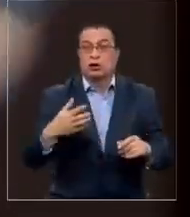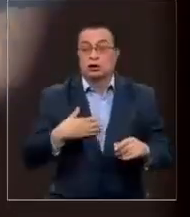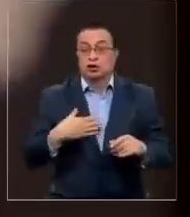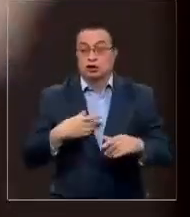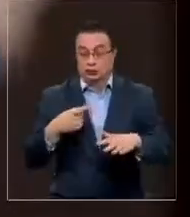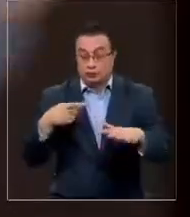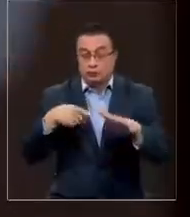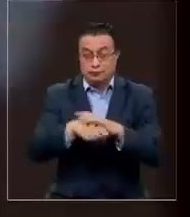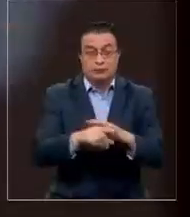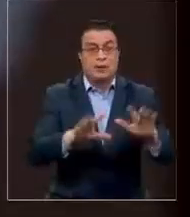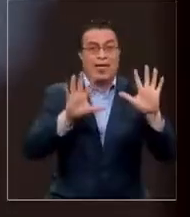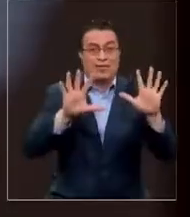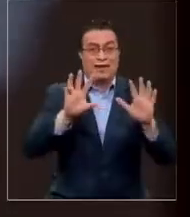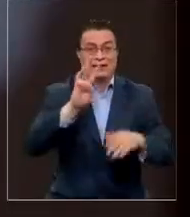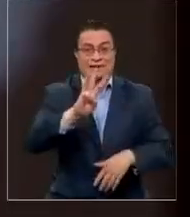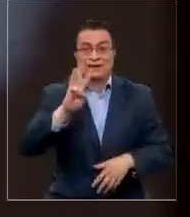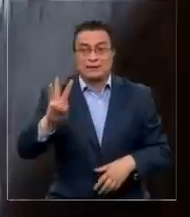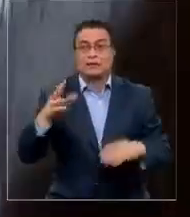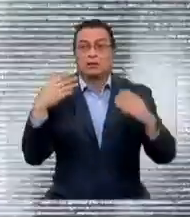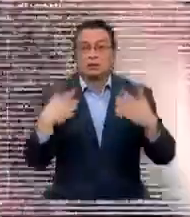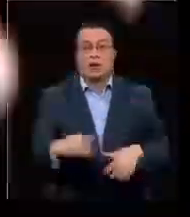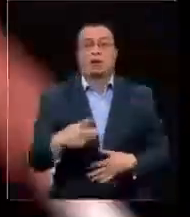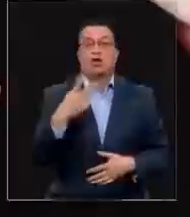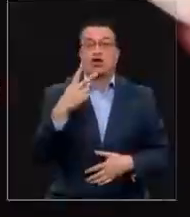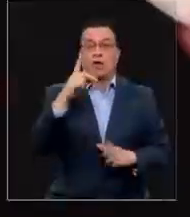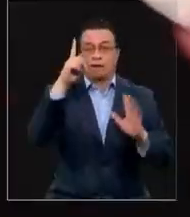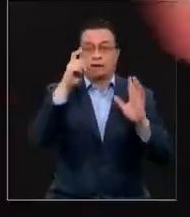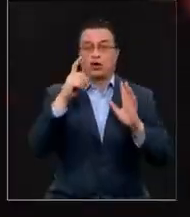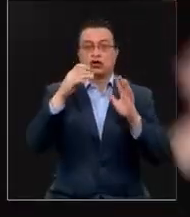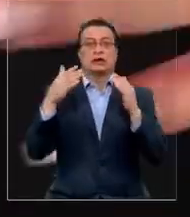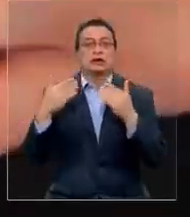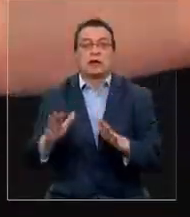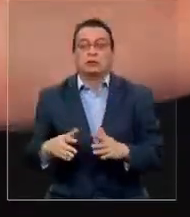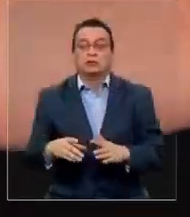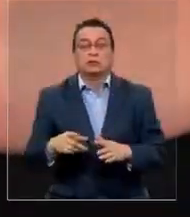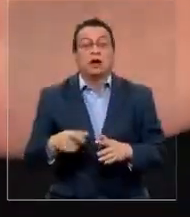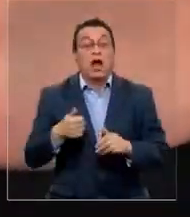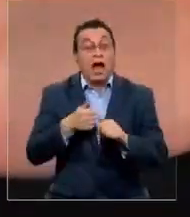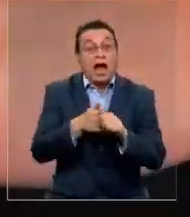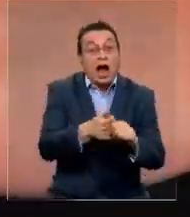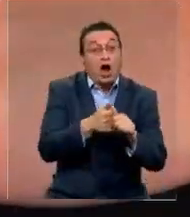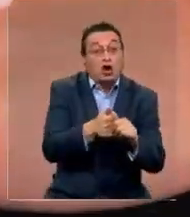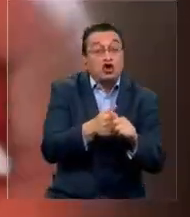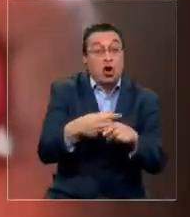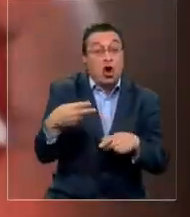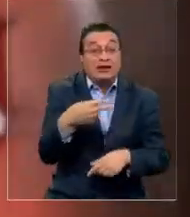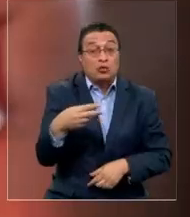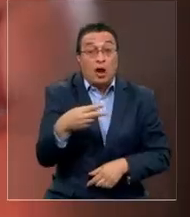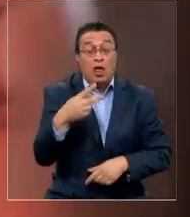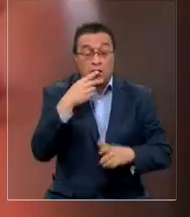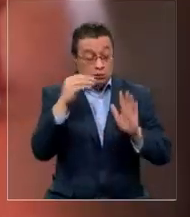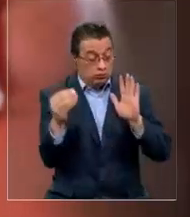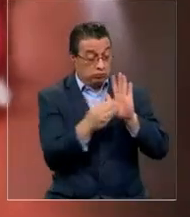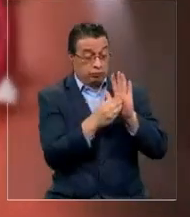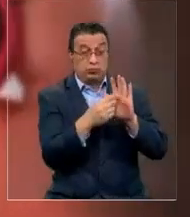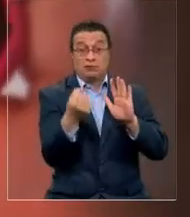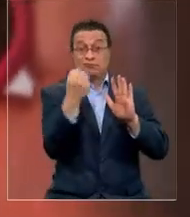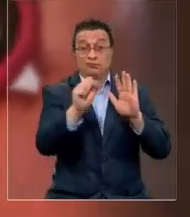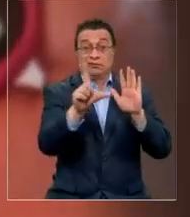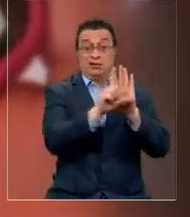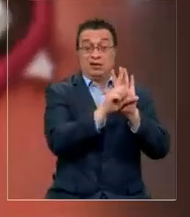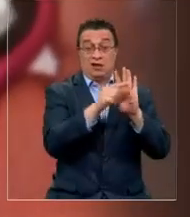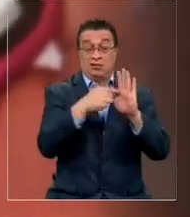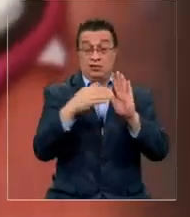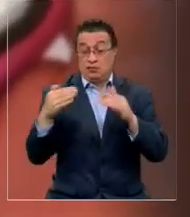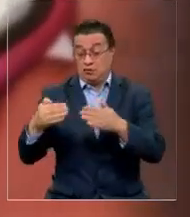llegando, son las 10.33 y él ya me había sacado dos fotos. El problema es que el acoso sexual que vivió esta mujer no está tipificado como delito en